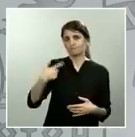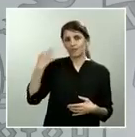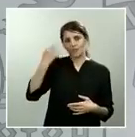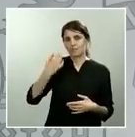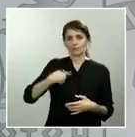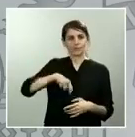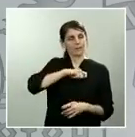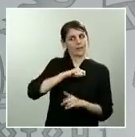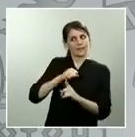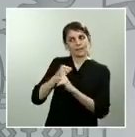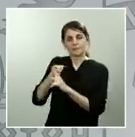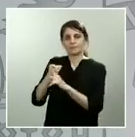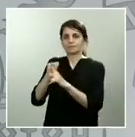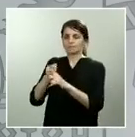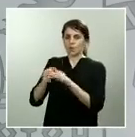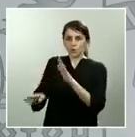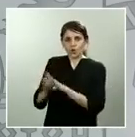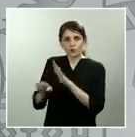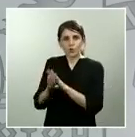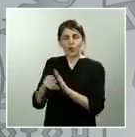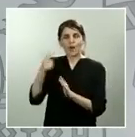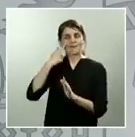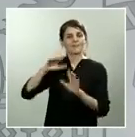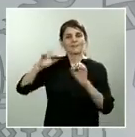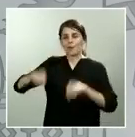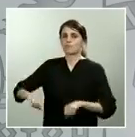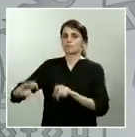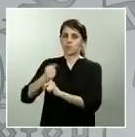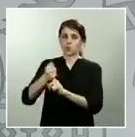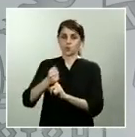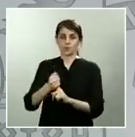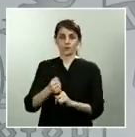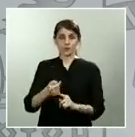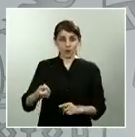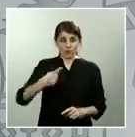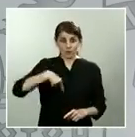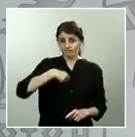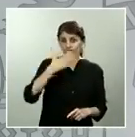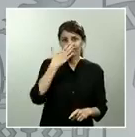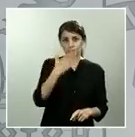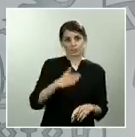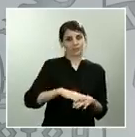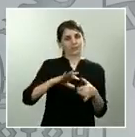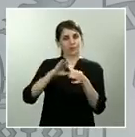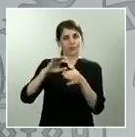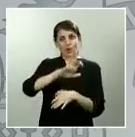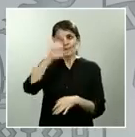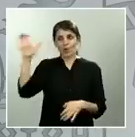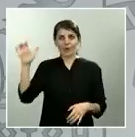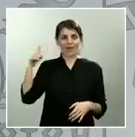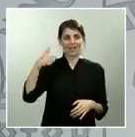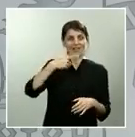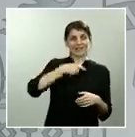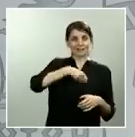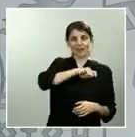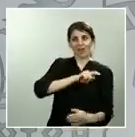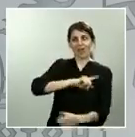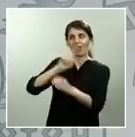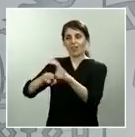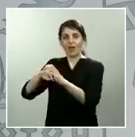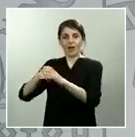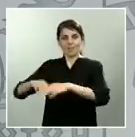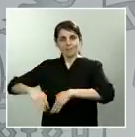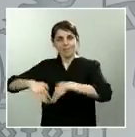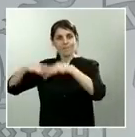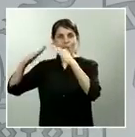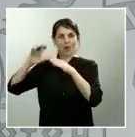europeísta, nosotros somos artífices también de la construcción de Europa, creemos firmemente en que Europa tiene que